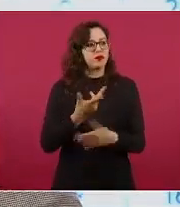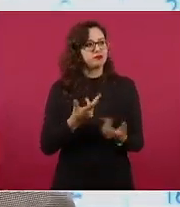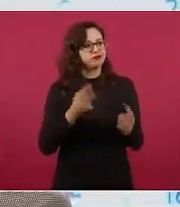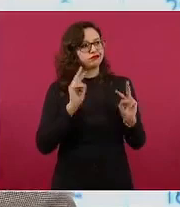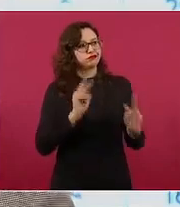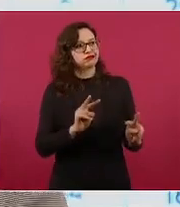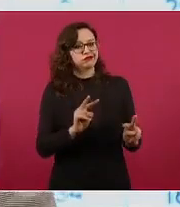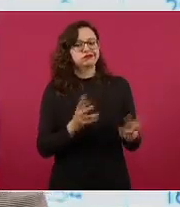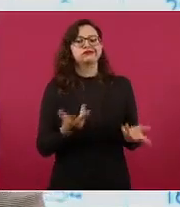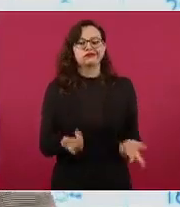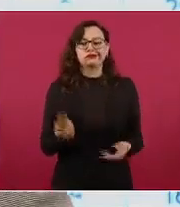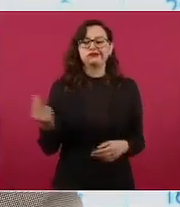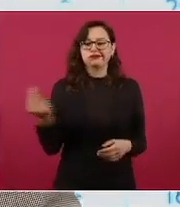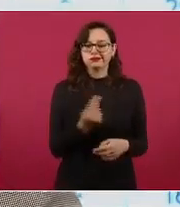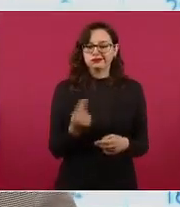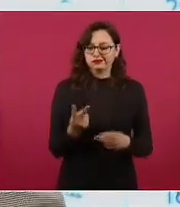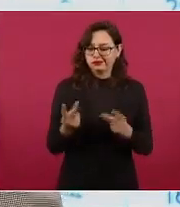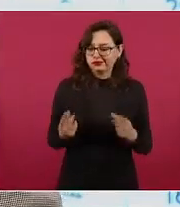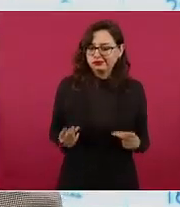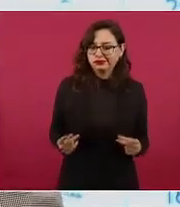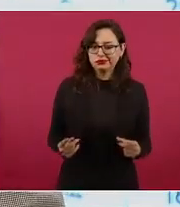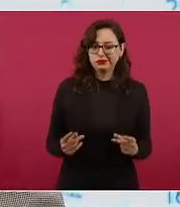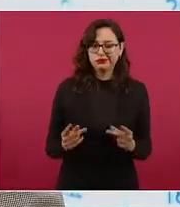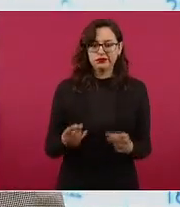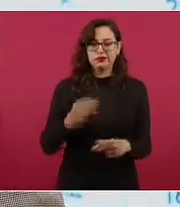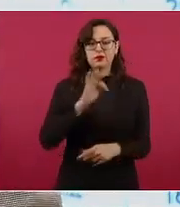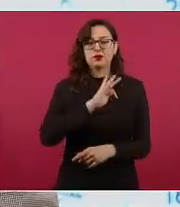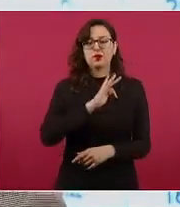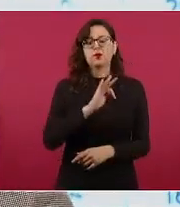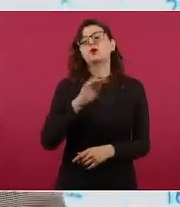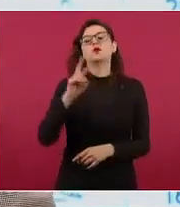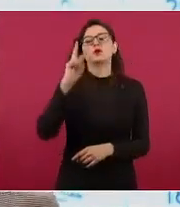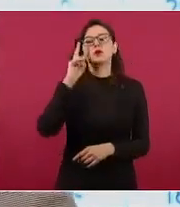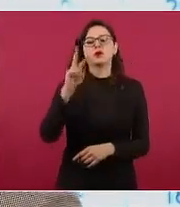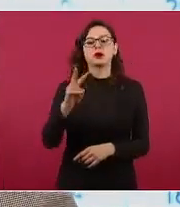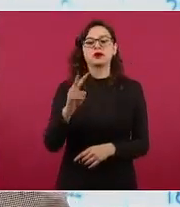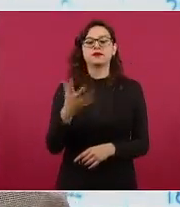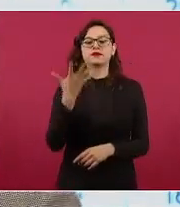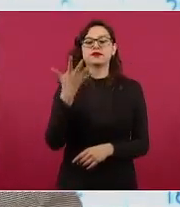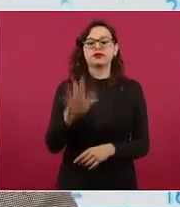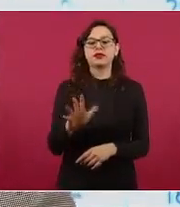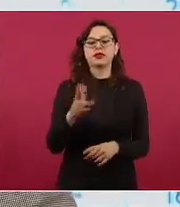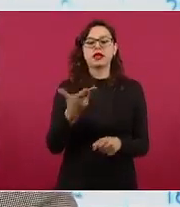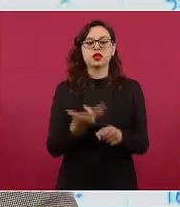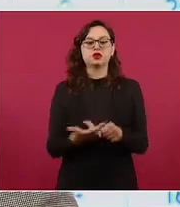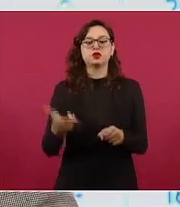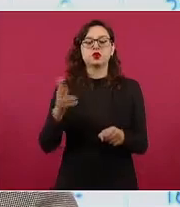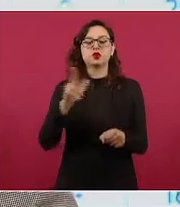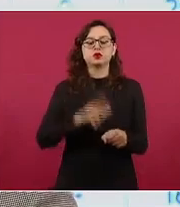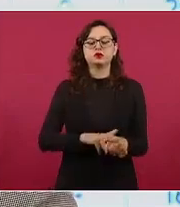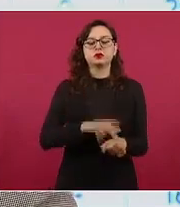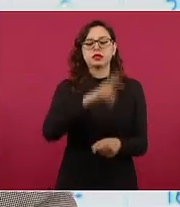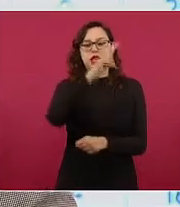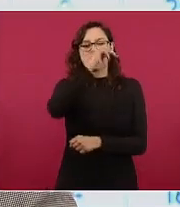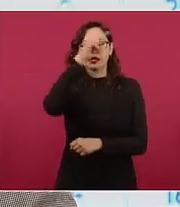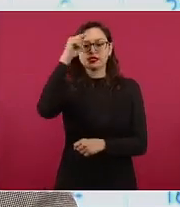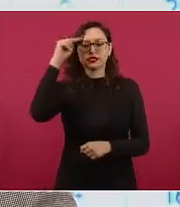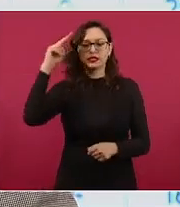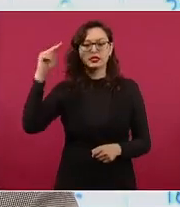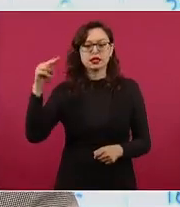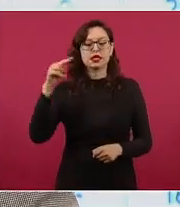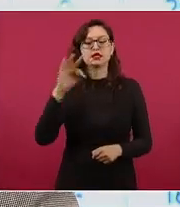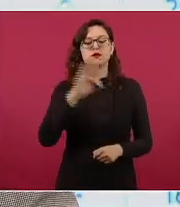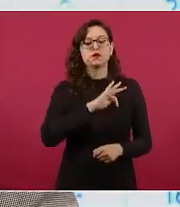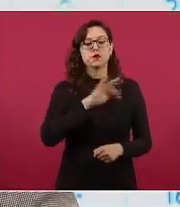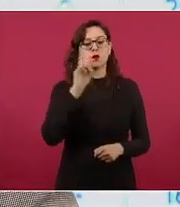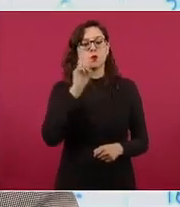paso, porque si ustedes pueden ver en los 10 hospitales de Nayarit, que están en la columna izquierda,